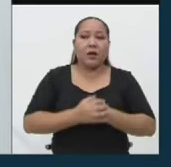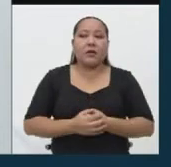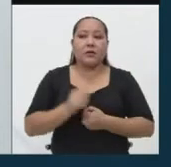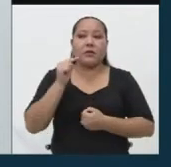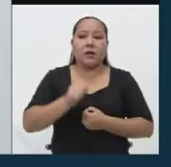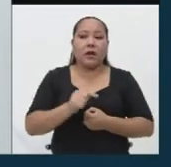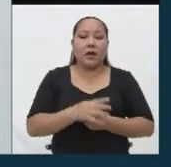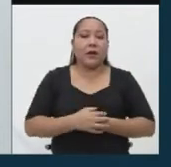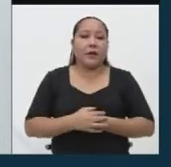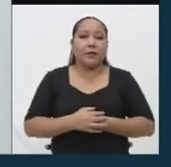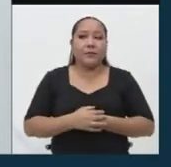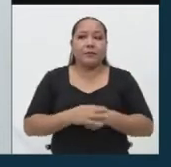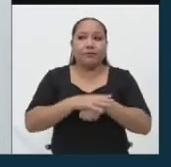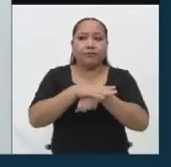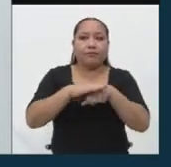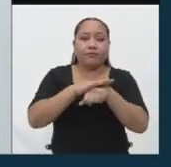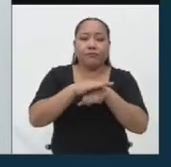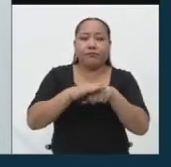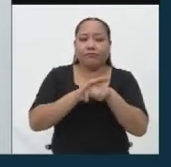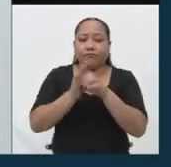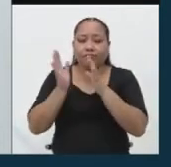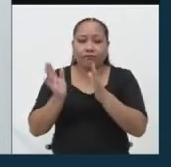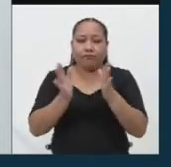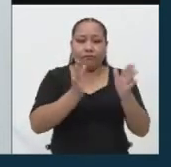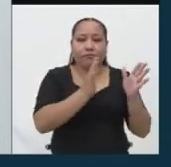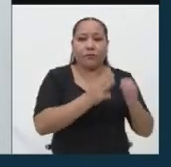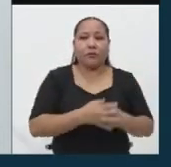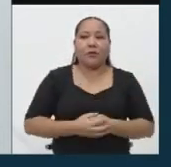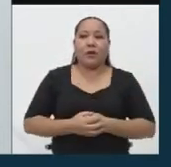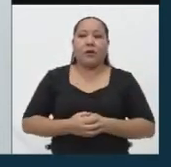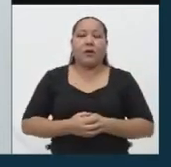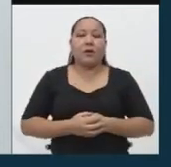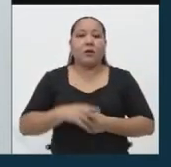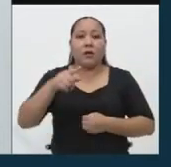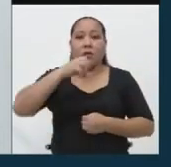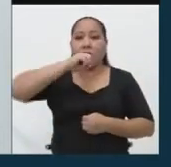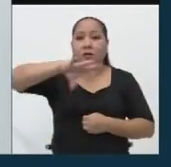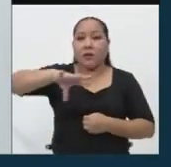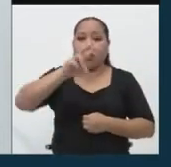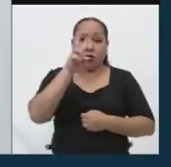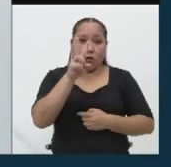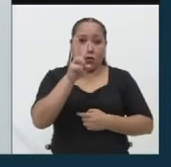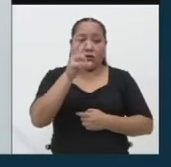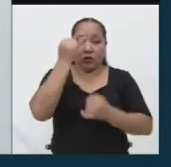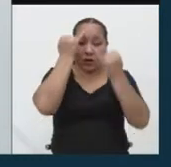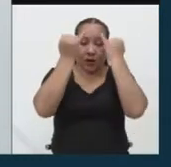gobierno, pero en esta oportunidad, por el factor tiempo, solamente te voy a mencionar dos de ellas.